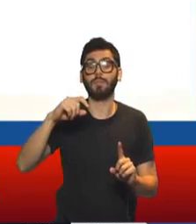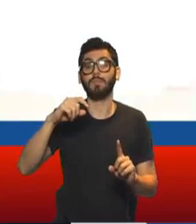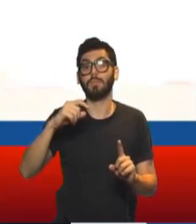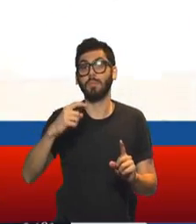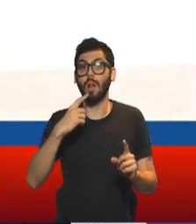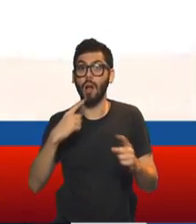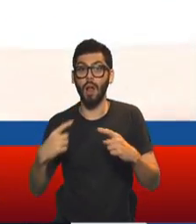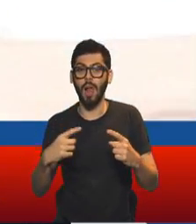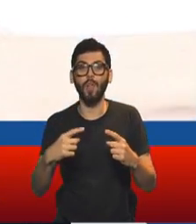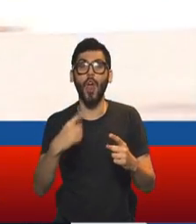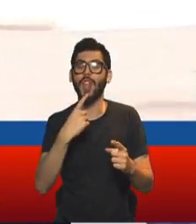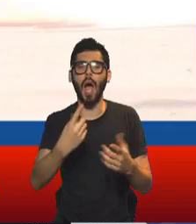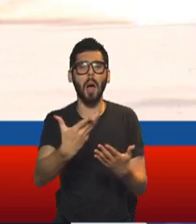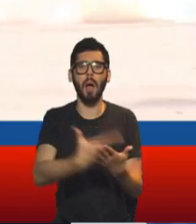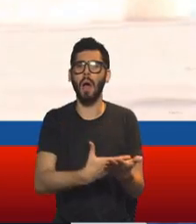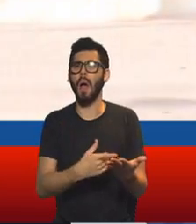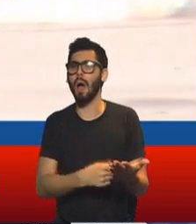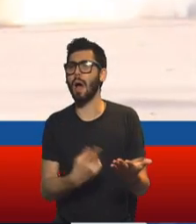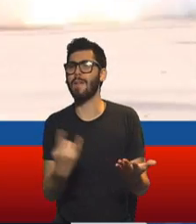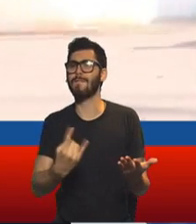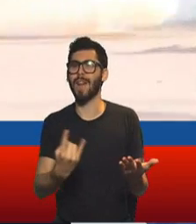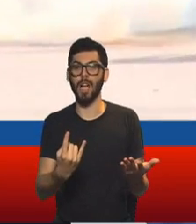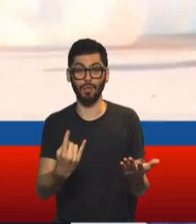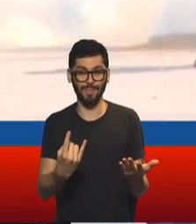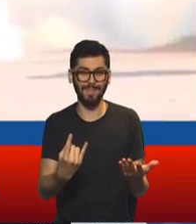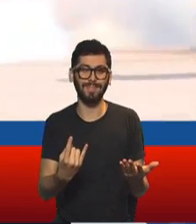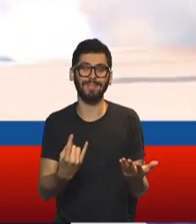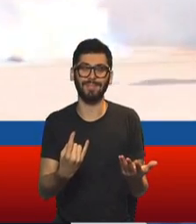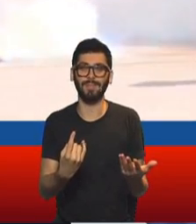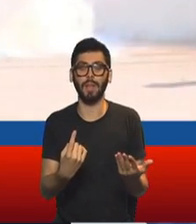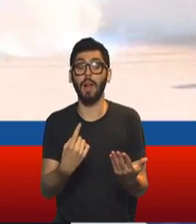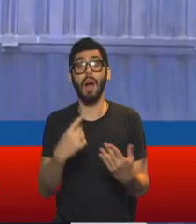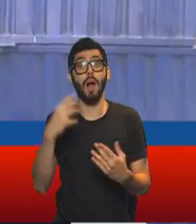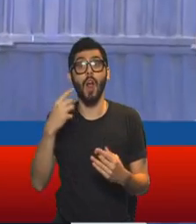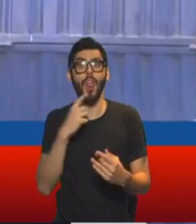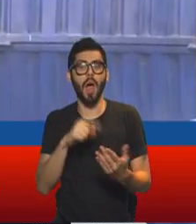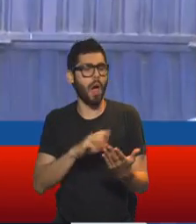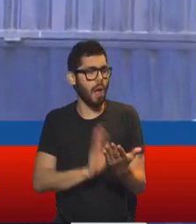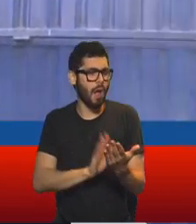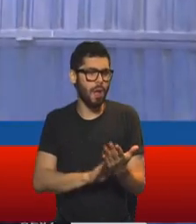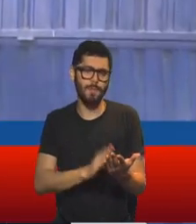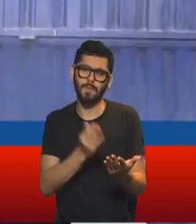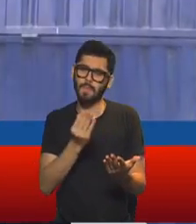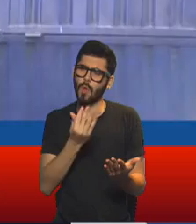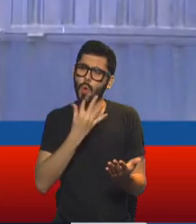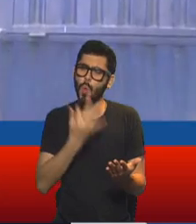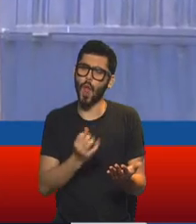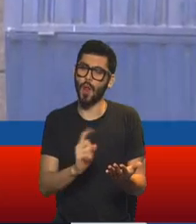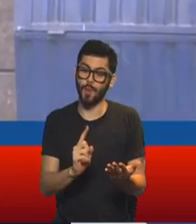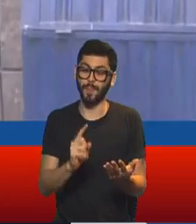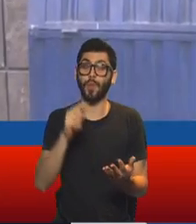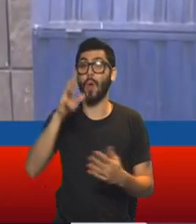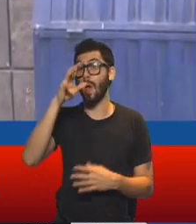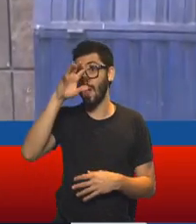cuestionamiento el documento, esa carta, la validez de ese documento. Lo que dice hoy el canciller es que